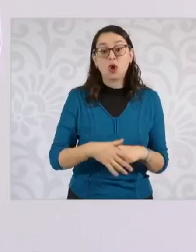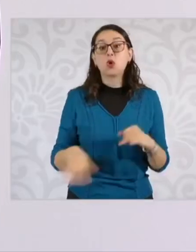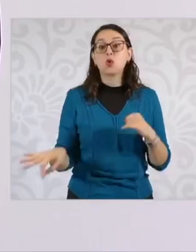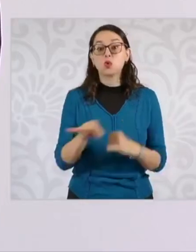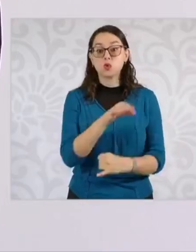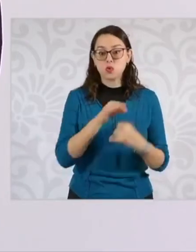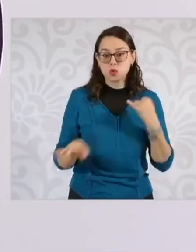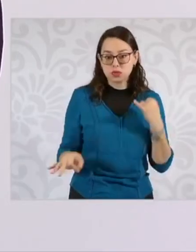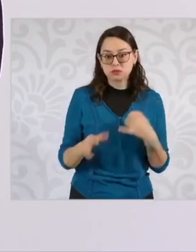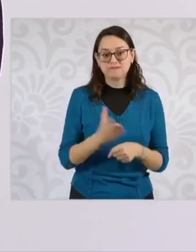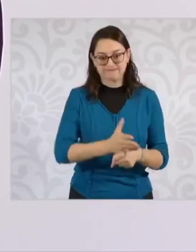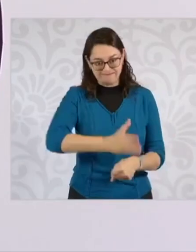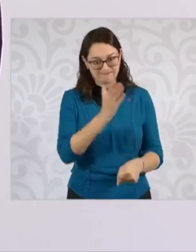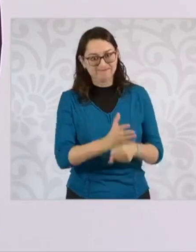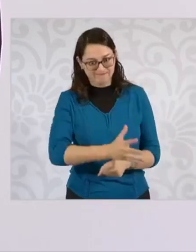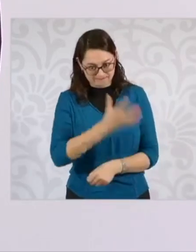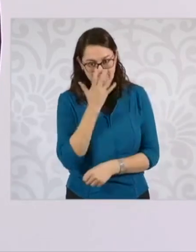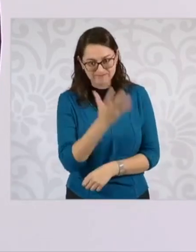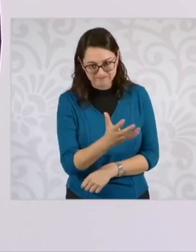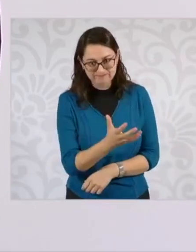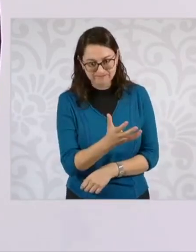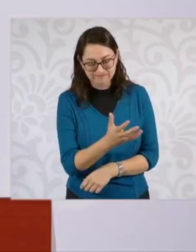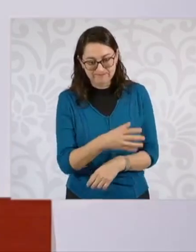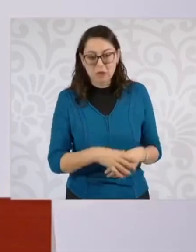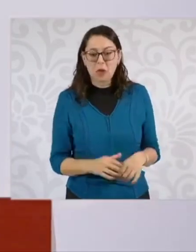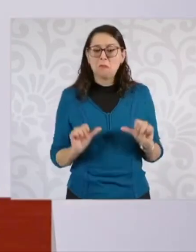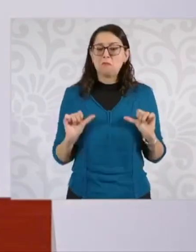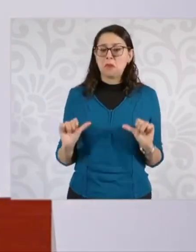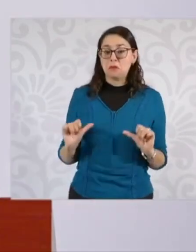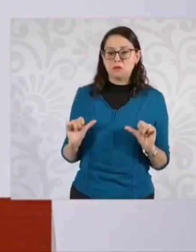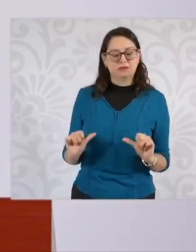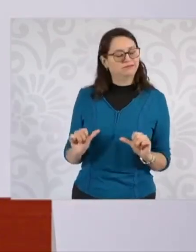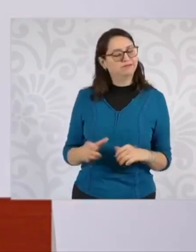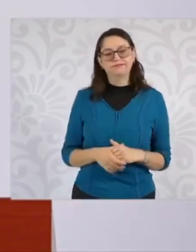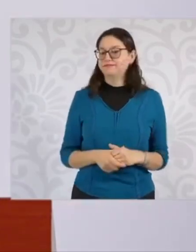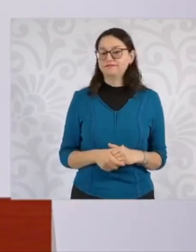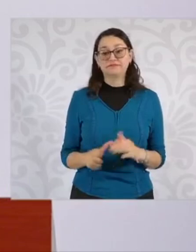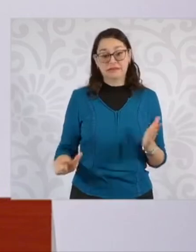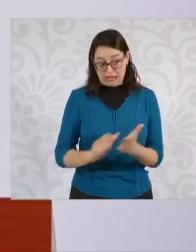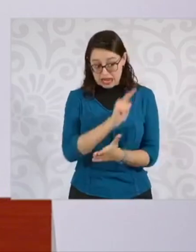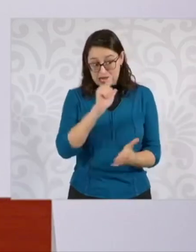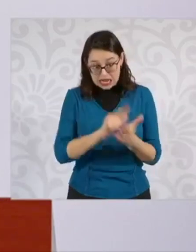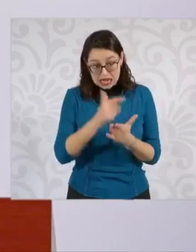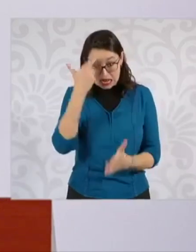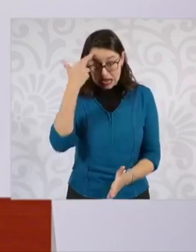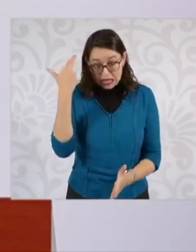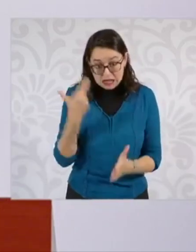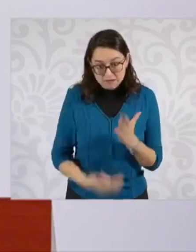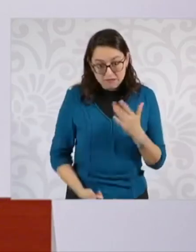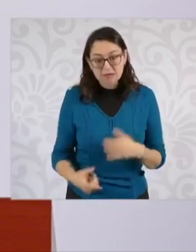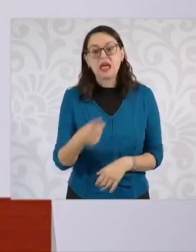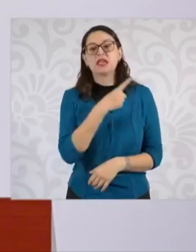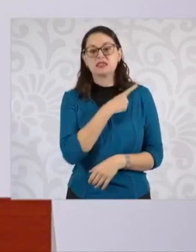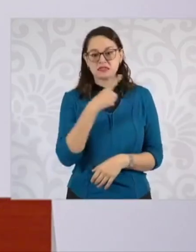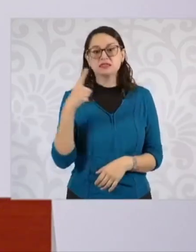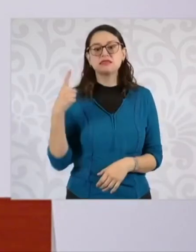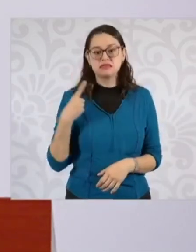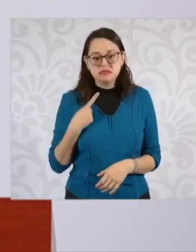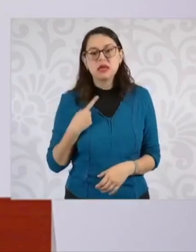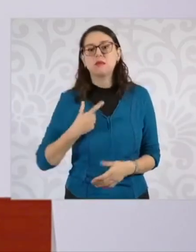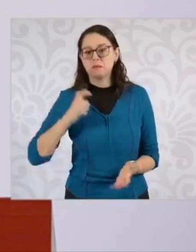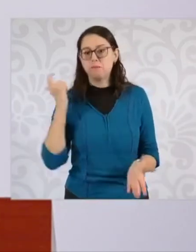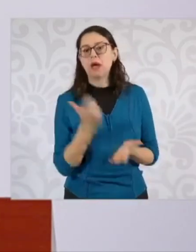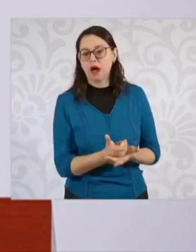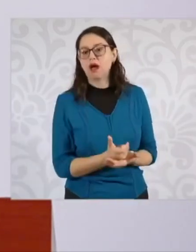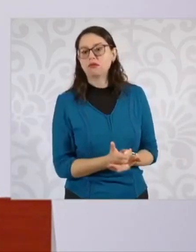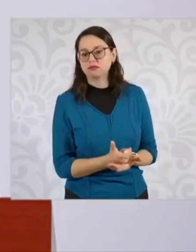Este jueves la titular de la Secretaría de la Función Pública, Raquel Buenrostro, detalló que una vez que se apruebe la extinción del INAI, se enviará